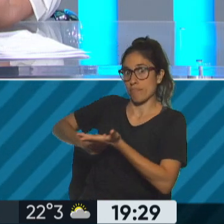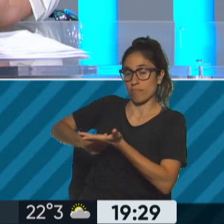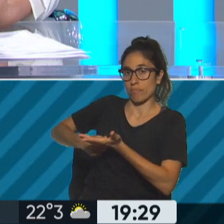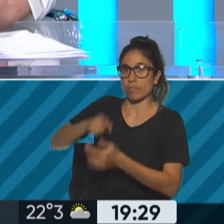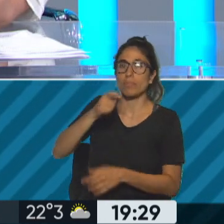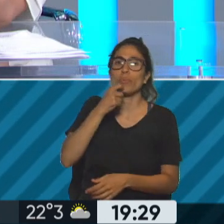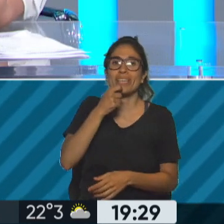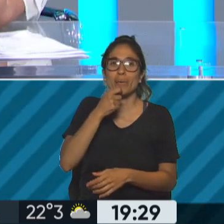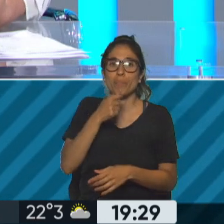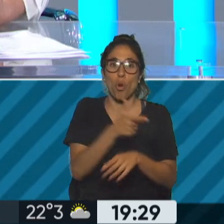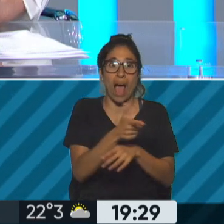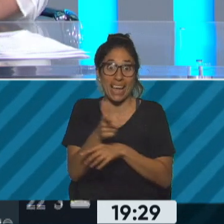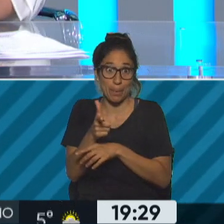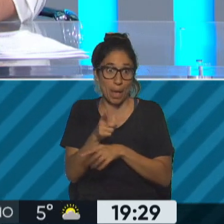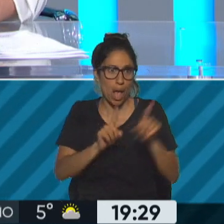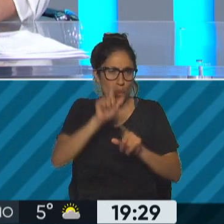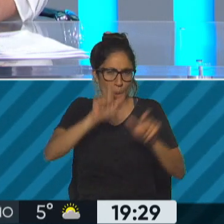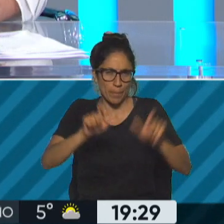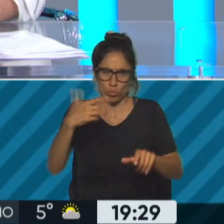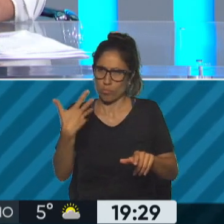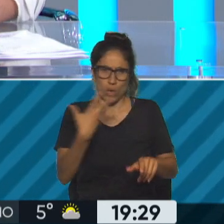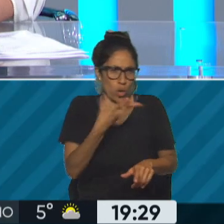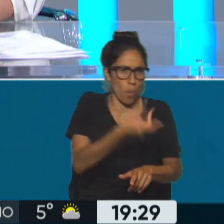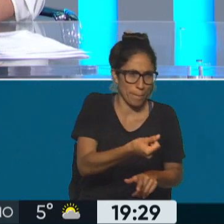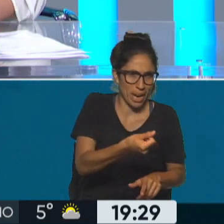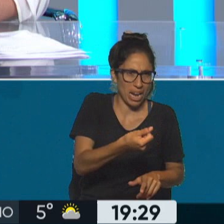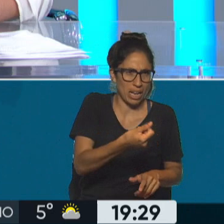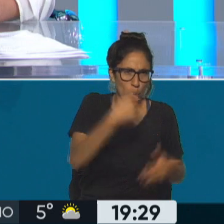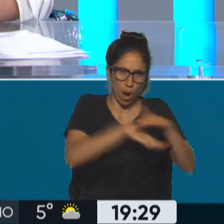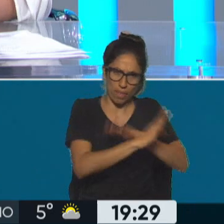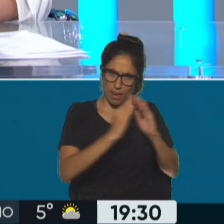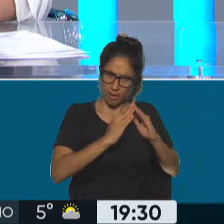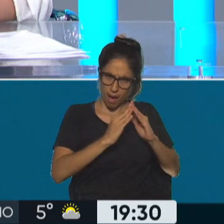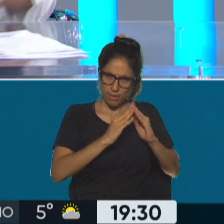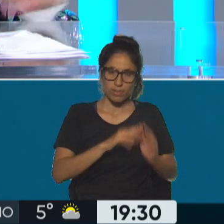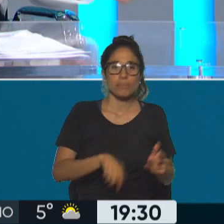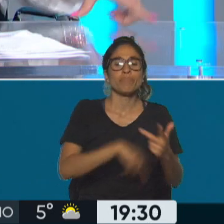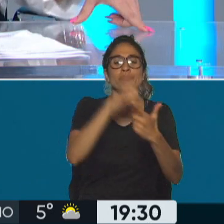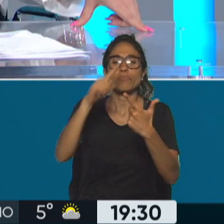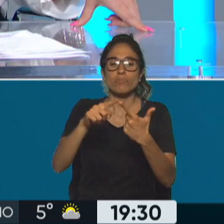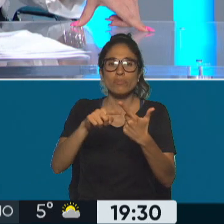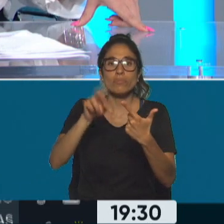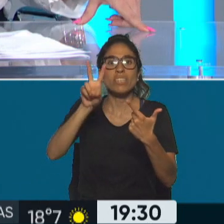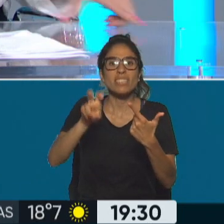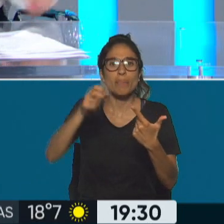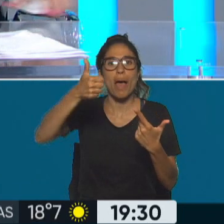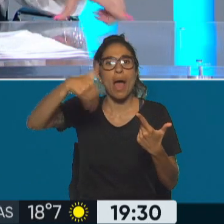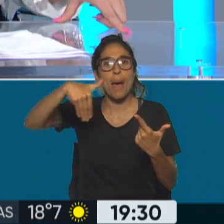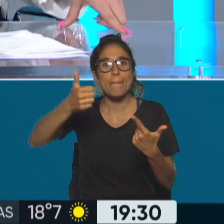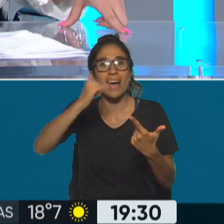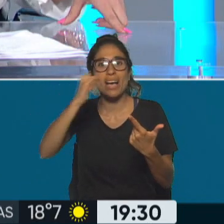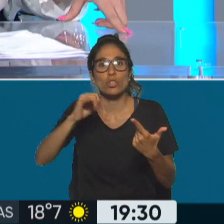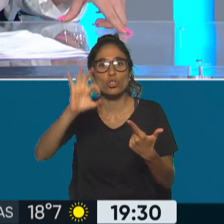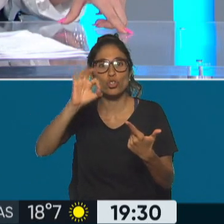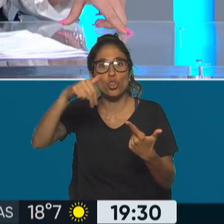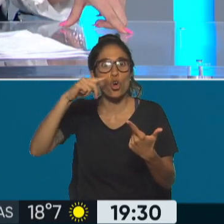Amazonia tan cuestionado Bolsonaro a nivel internacional de hecho se conoció en las últimas horas que el 2021 fue el año de